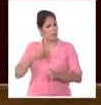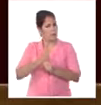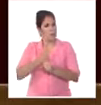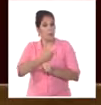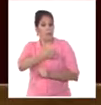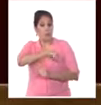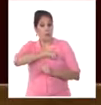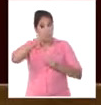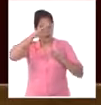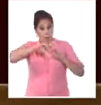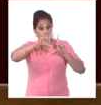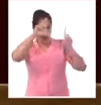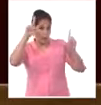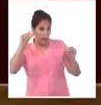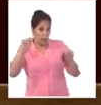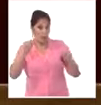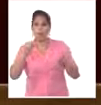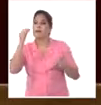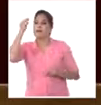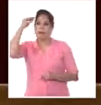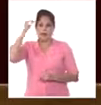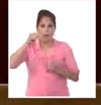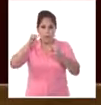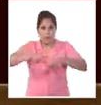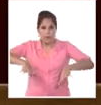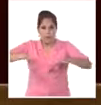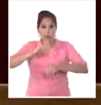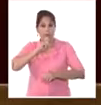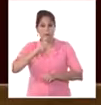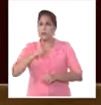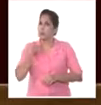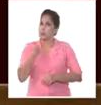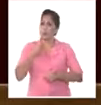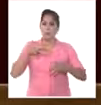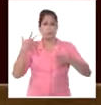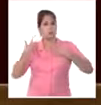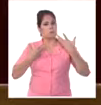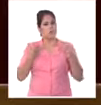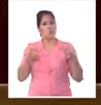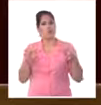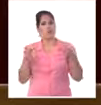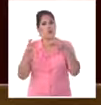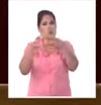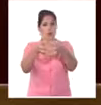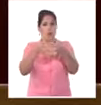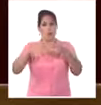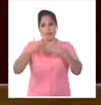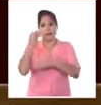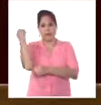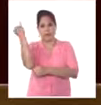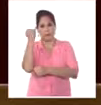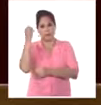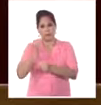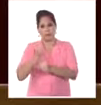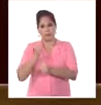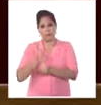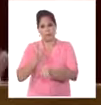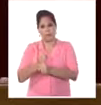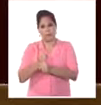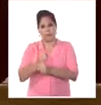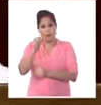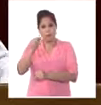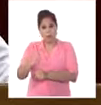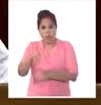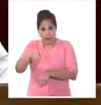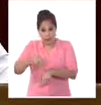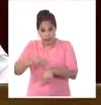pueblo de Cuba a pesar de las limitaciones festejaremos con alegría y unidad el Día Internacional de los Trabajadores en